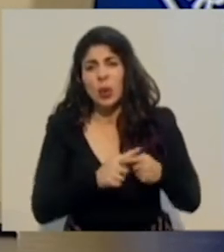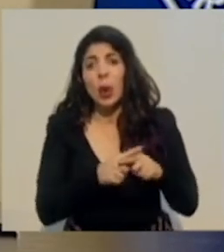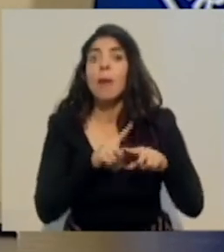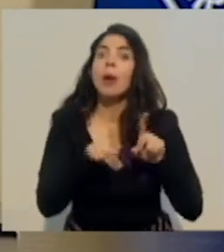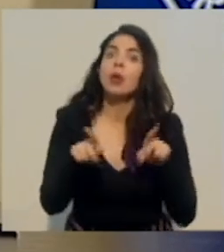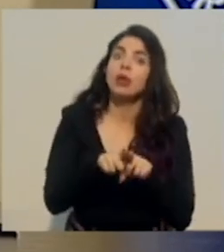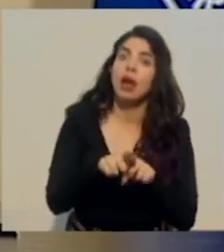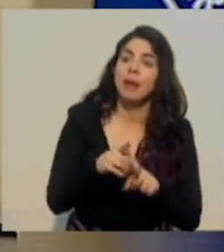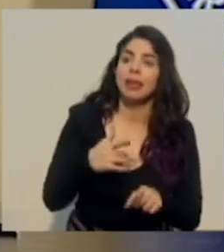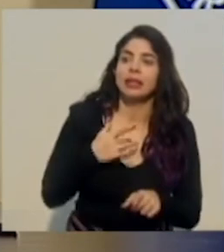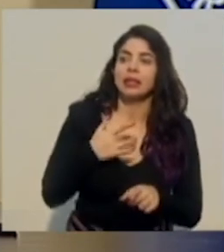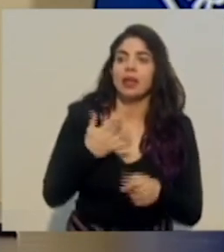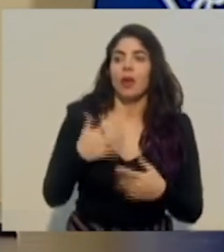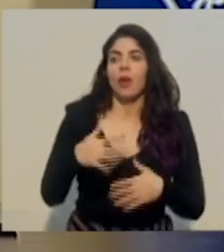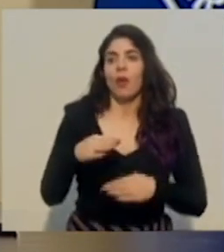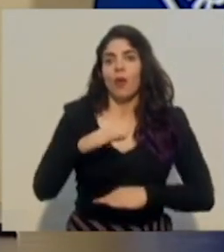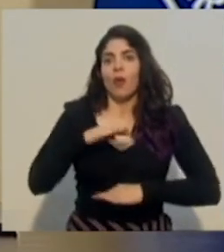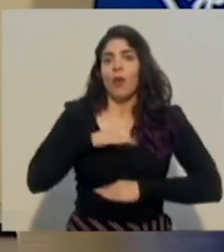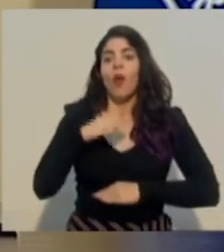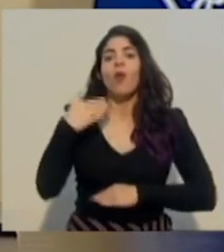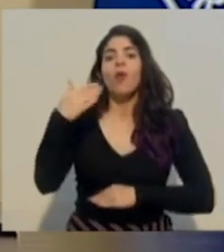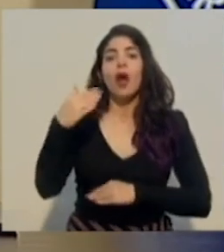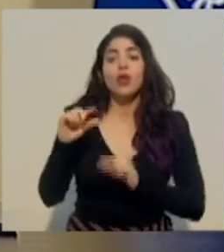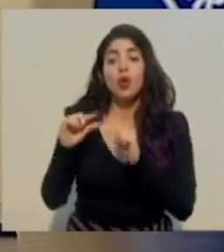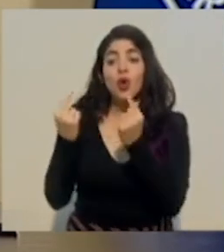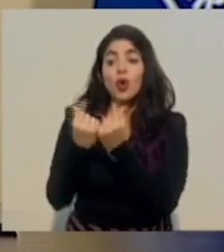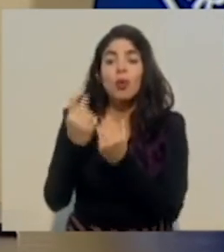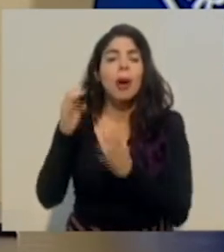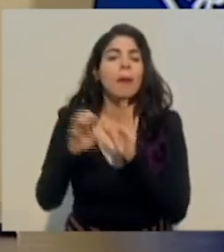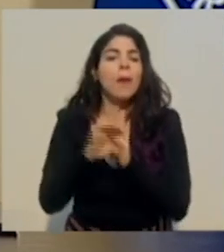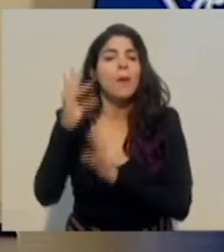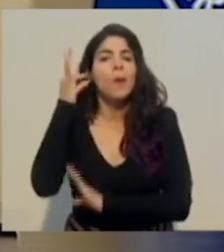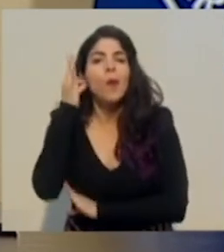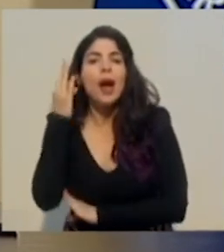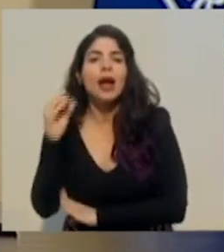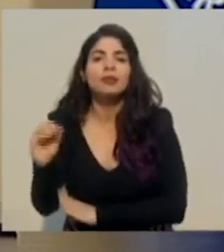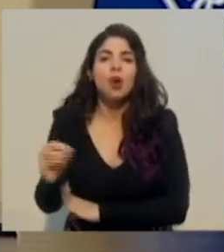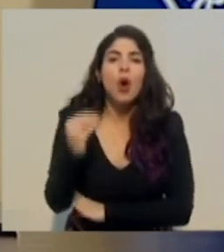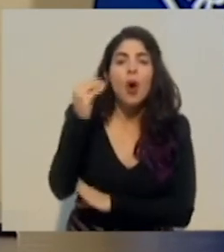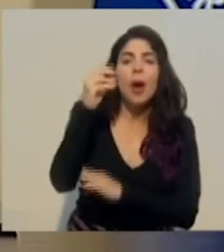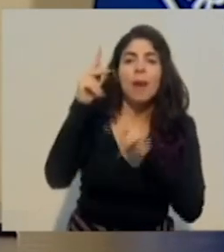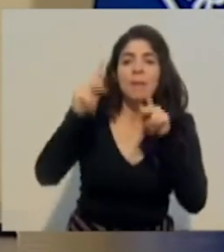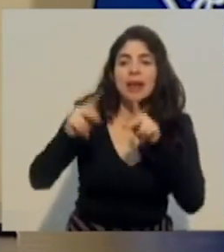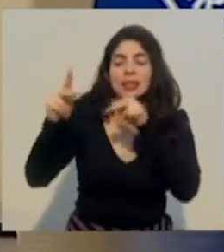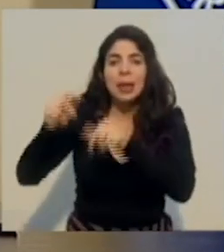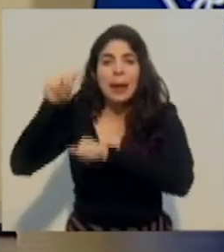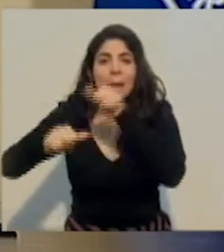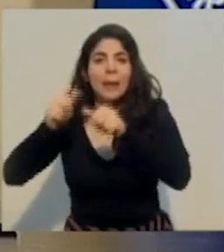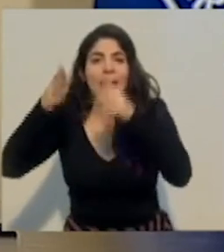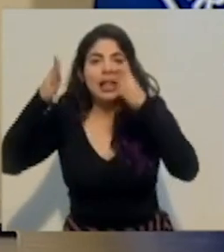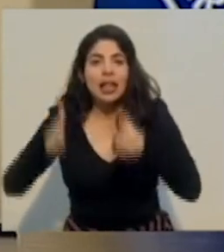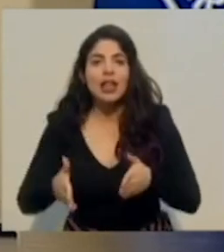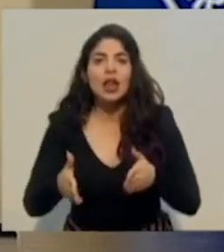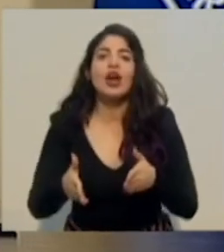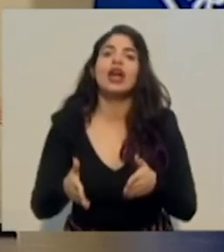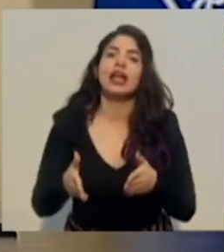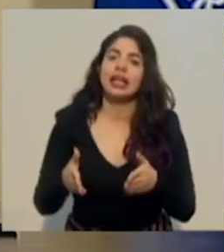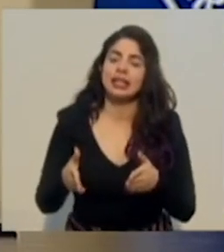grupos, mujeres, jóvenes, personas emprendedoras, pequeños